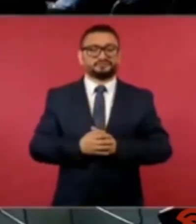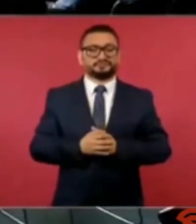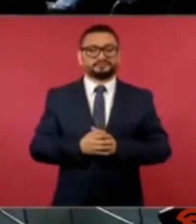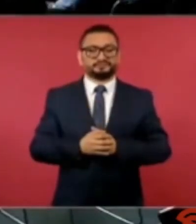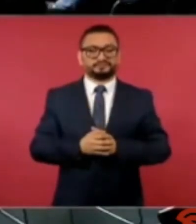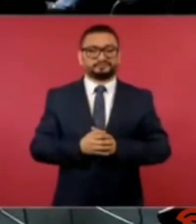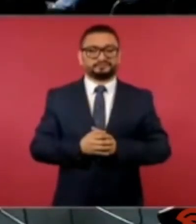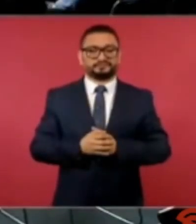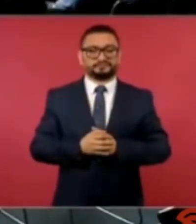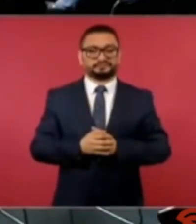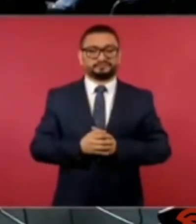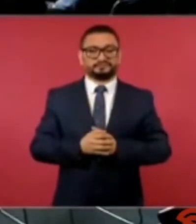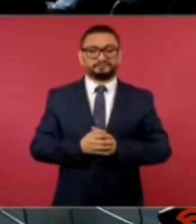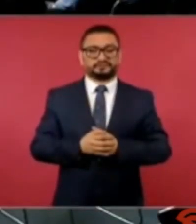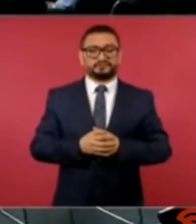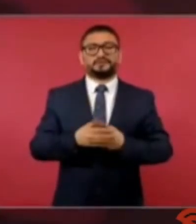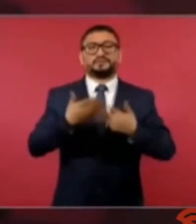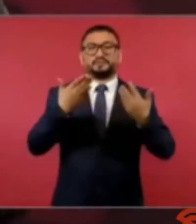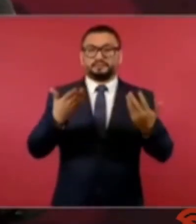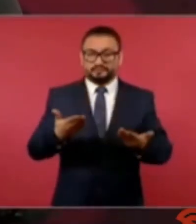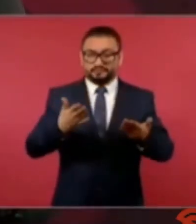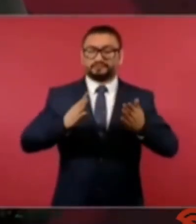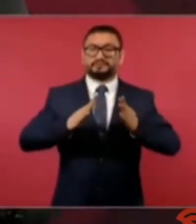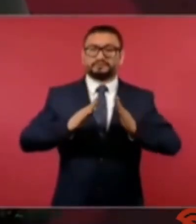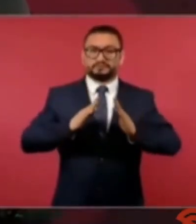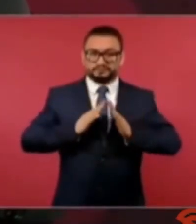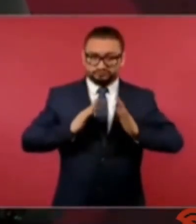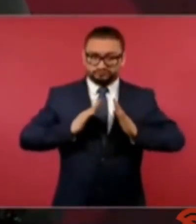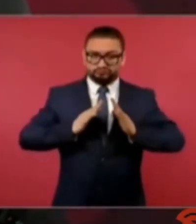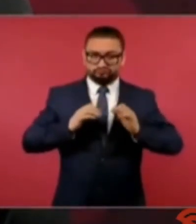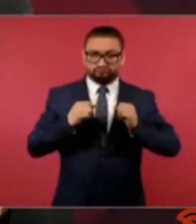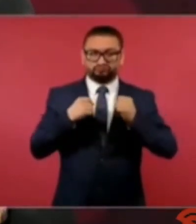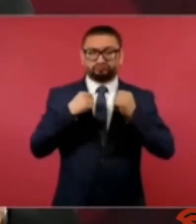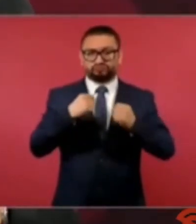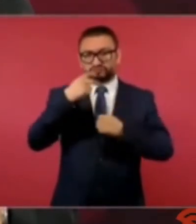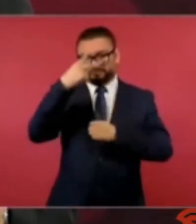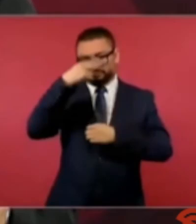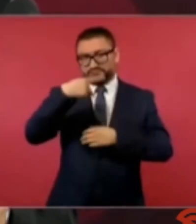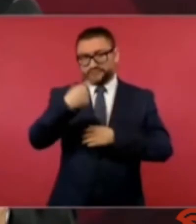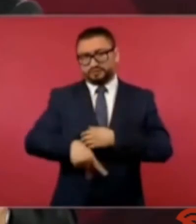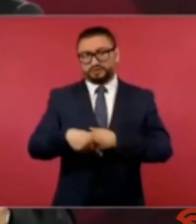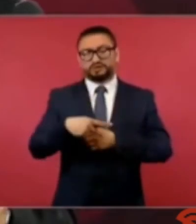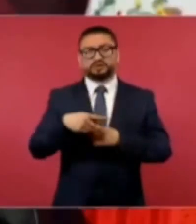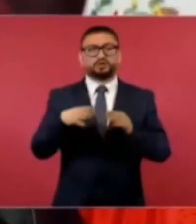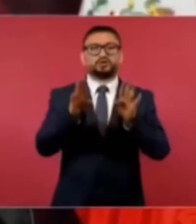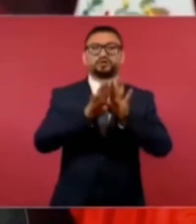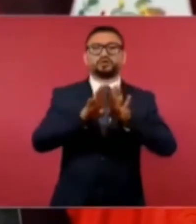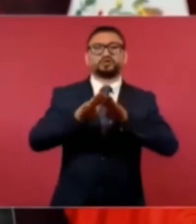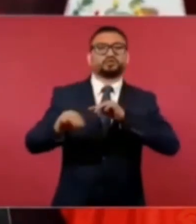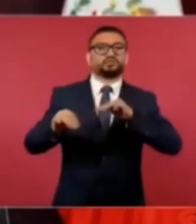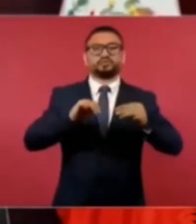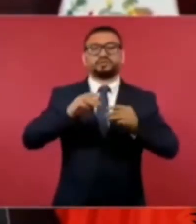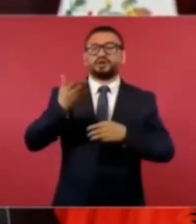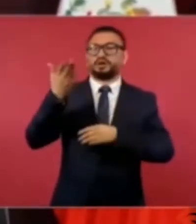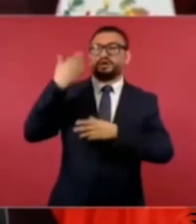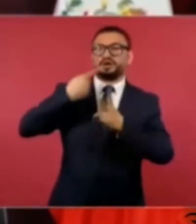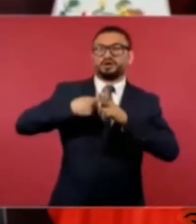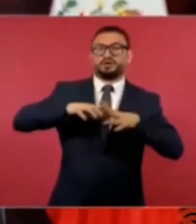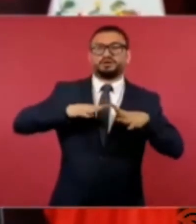entonces las fuerzas armadas de México además surgen de un movimiento revolucionario